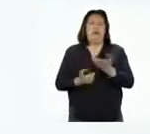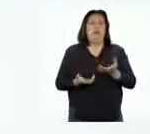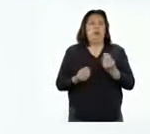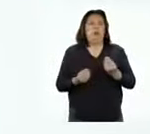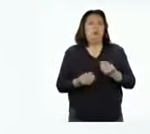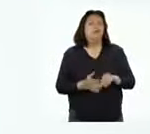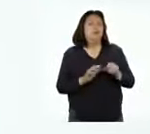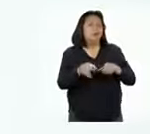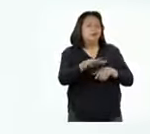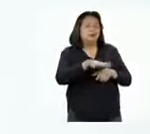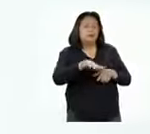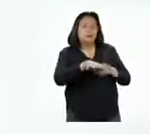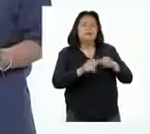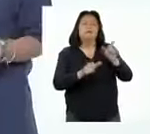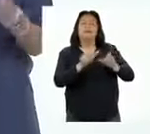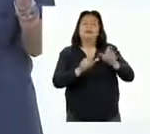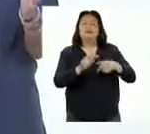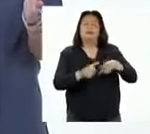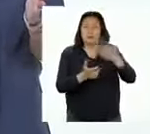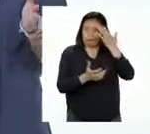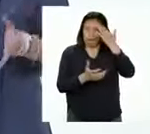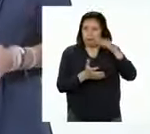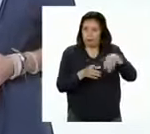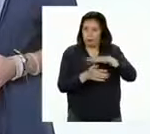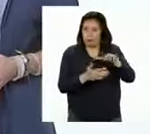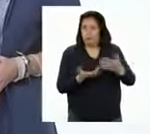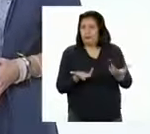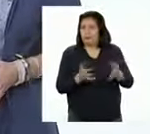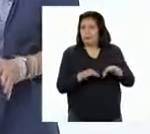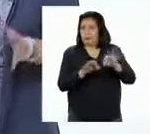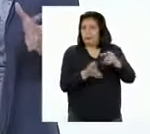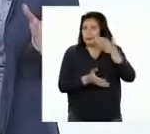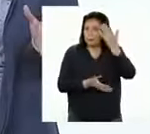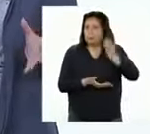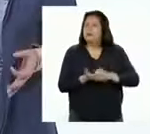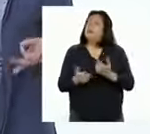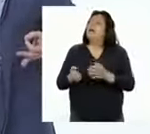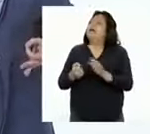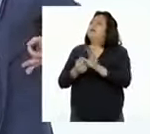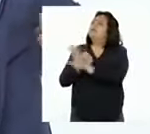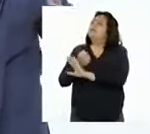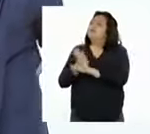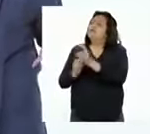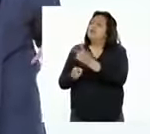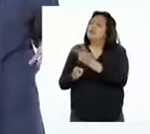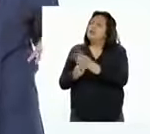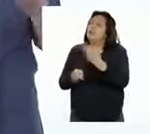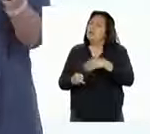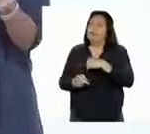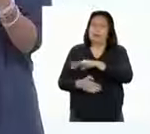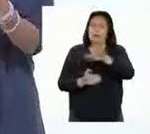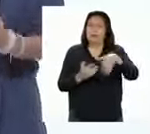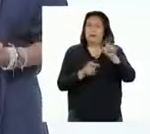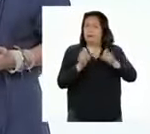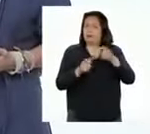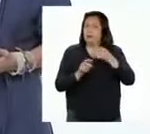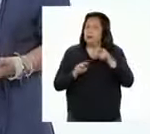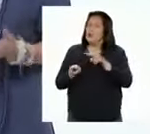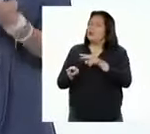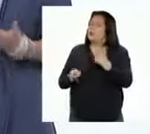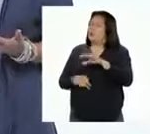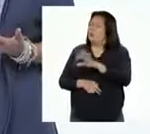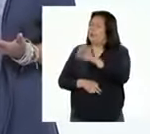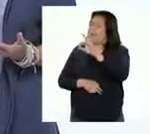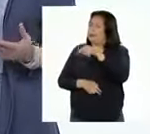conocen como asuntos públicos. Como vimos, el cuidado y la protección de los animales es un asunto público. A partir de la